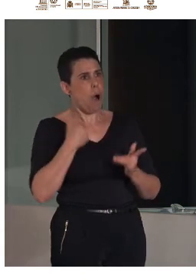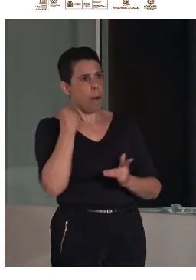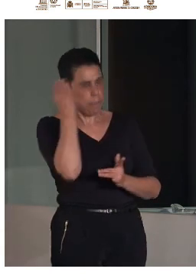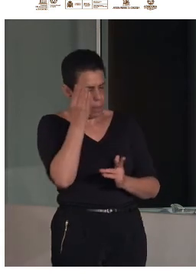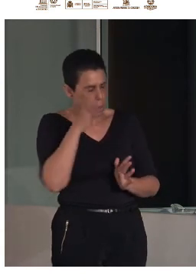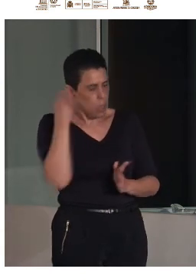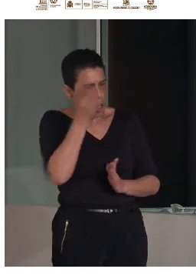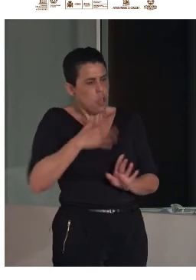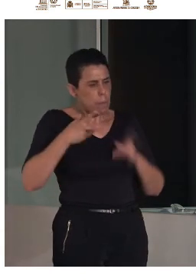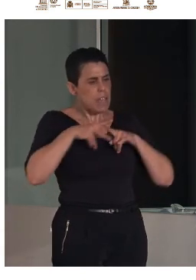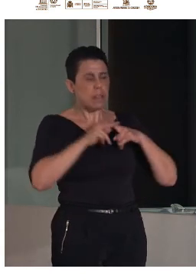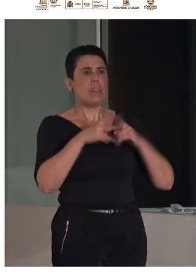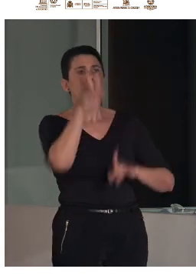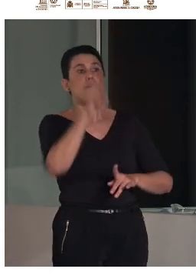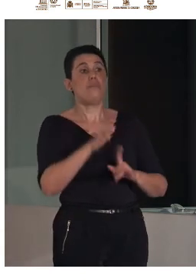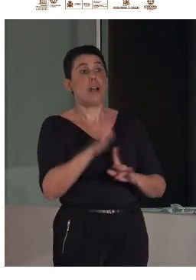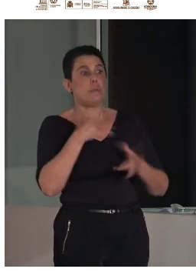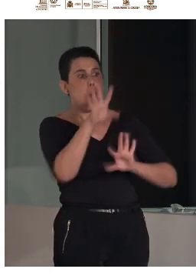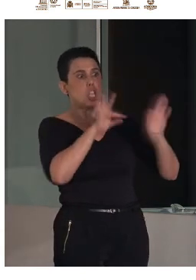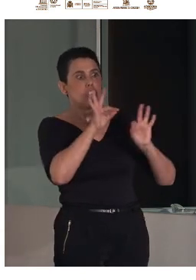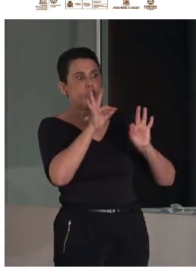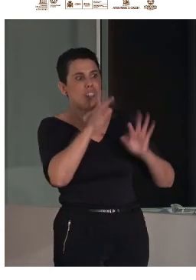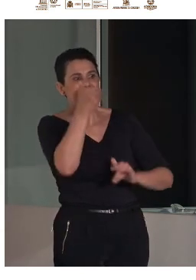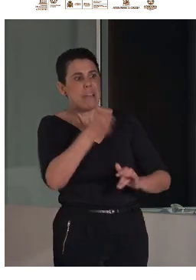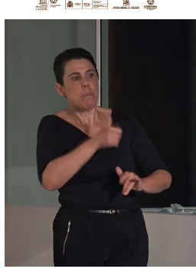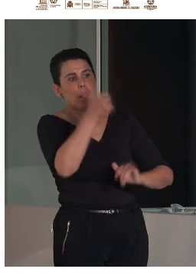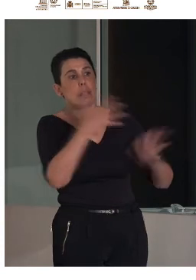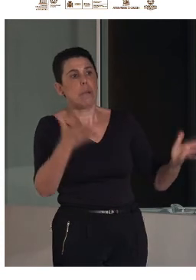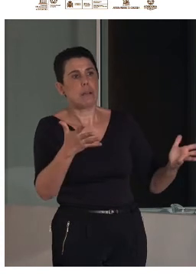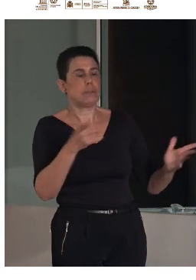seleccionar lo que es importante es muy difícil eso desde luego gracias gracias